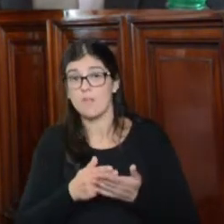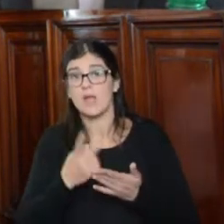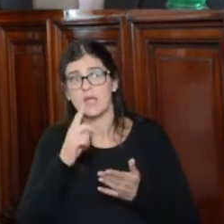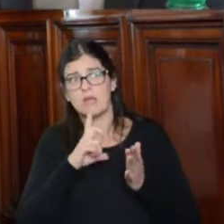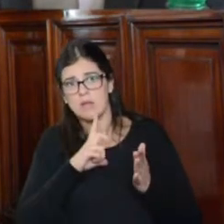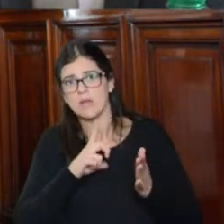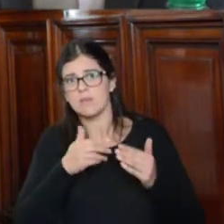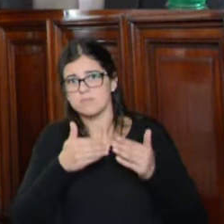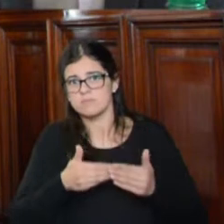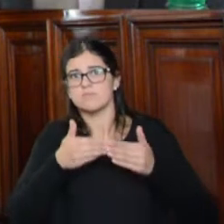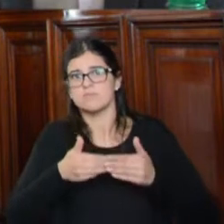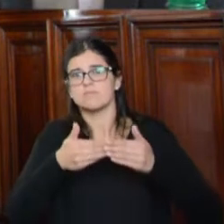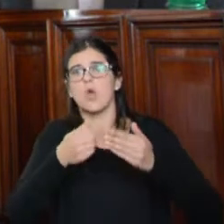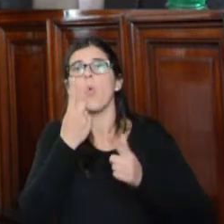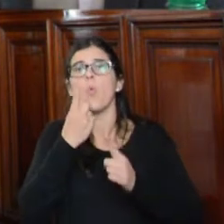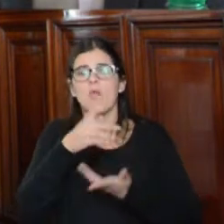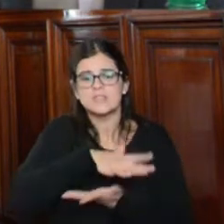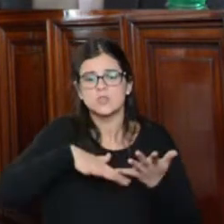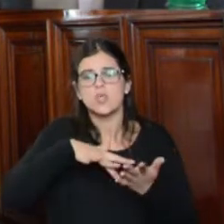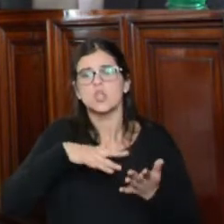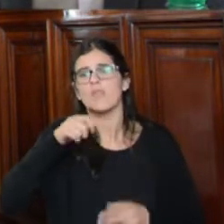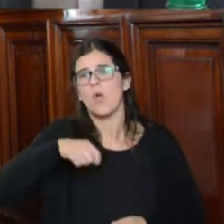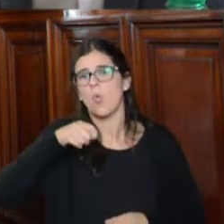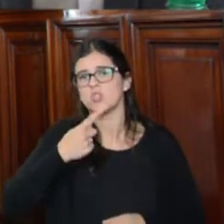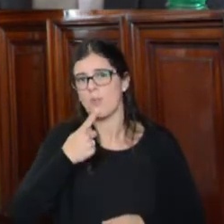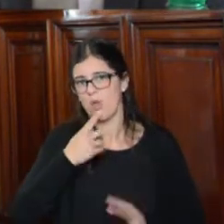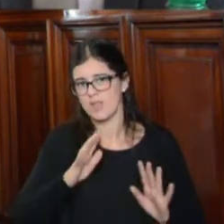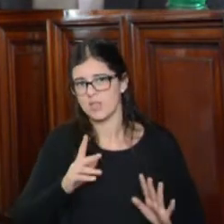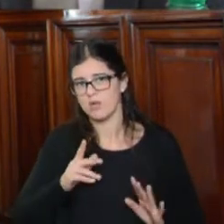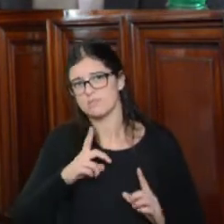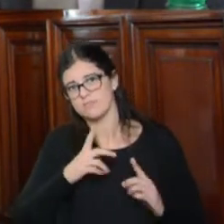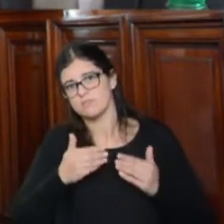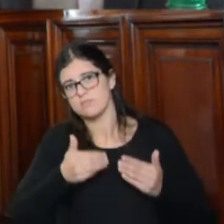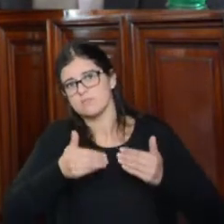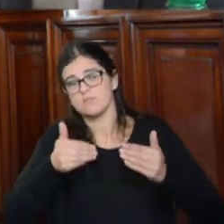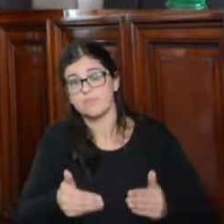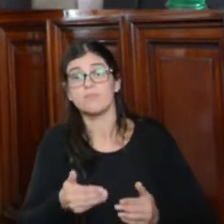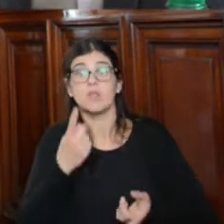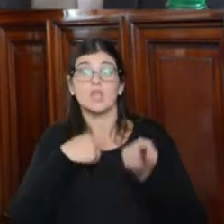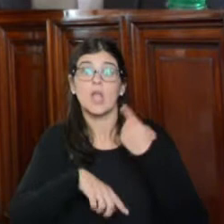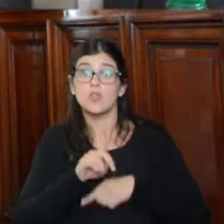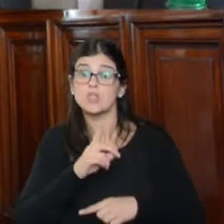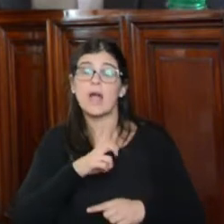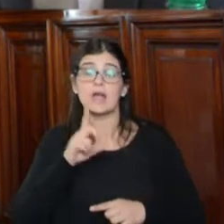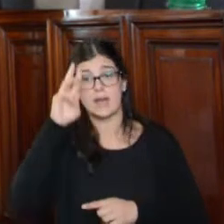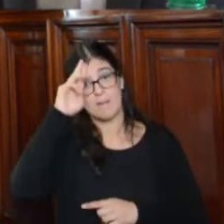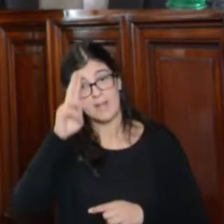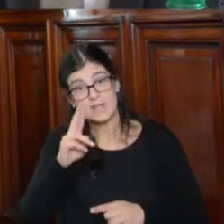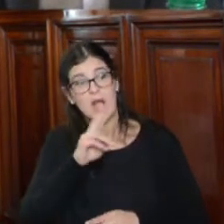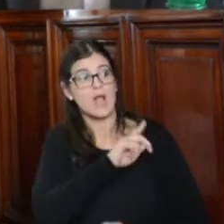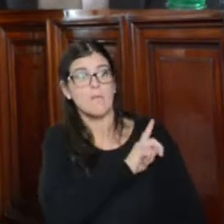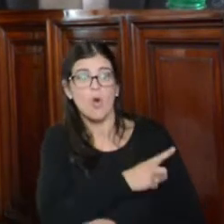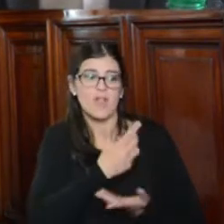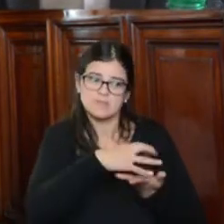demorando para definir una situación de juicio político. Entonces me parece que hay que respetar la división de